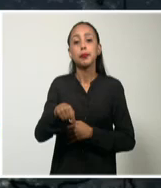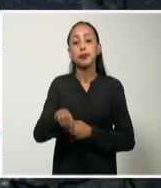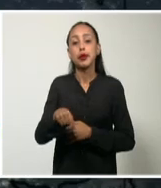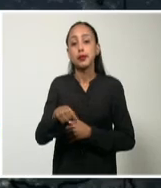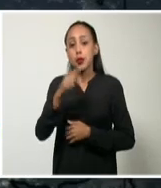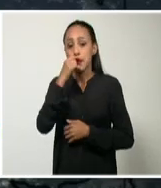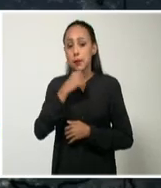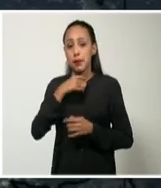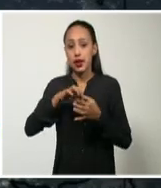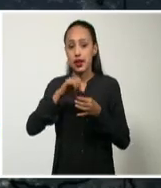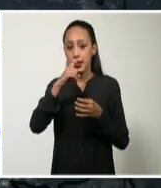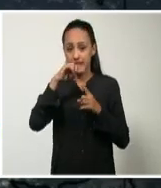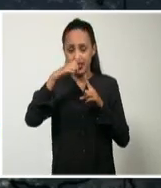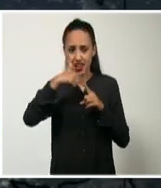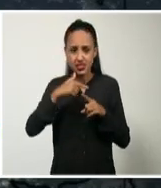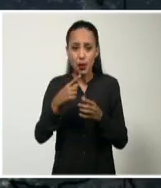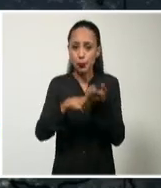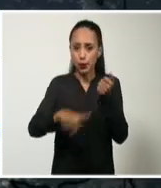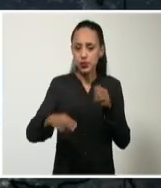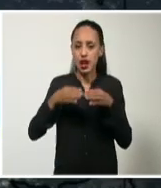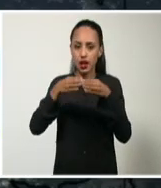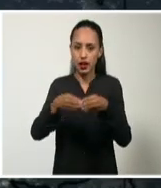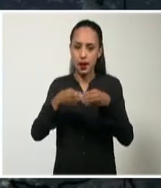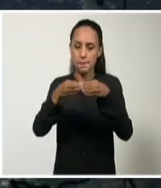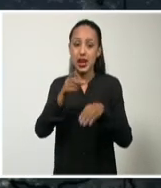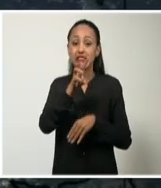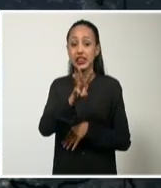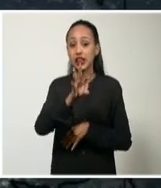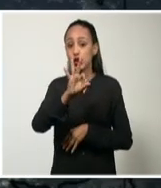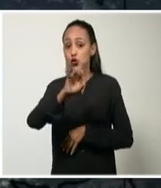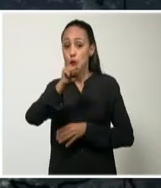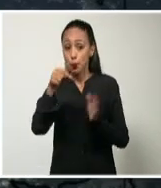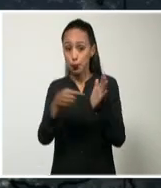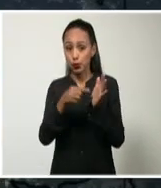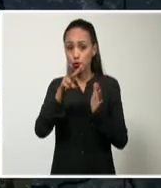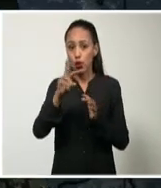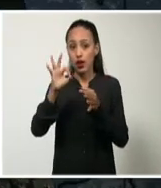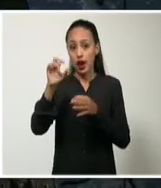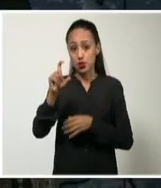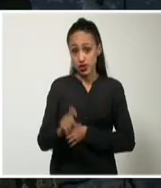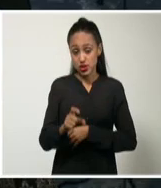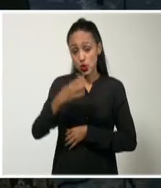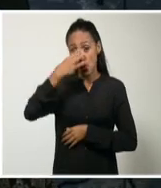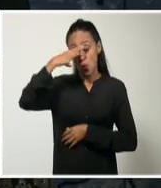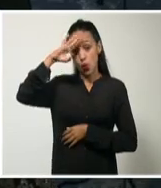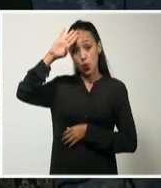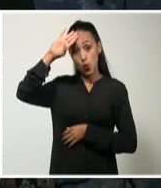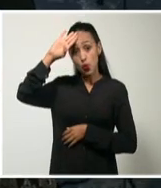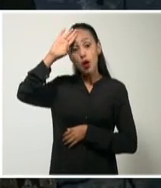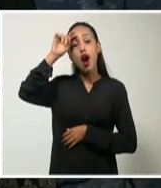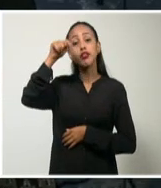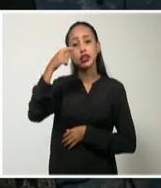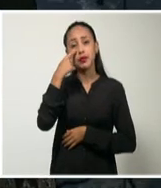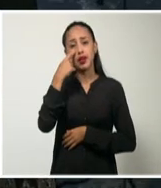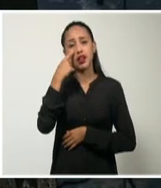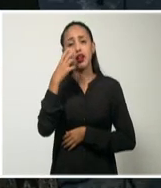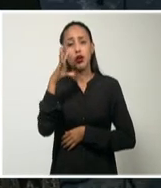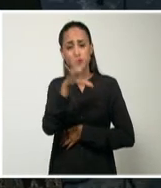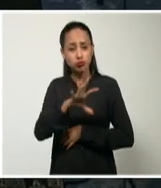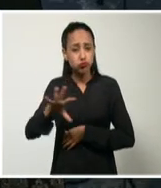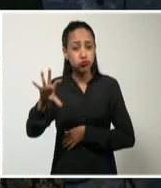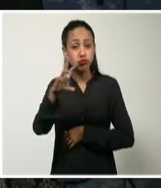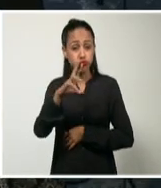Veguitas en la provincia de Granma con 38.2 grados Celsius. Y es que Cuba se mantiene bajo la influencia de un